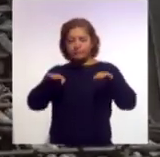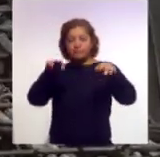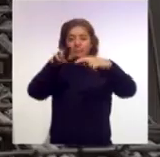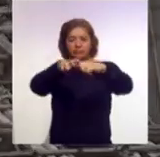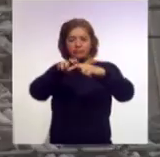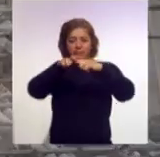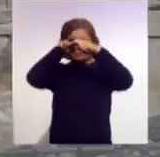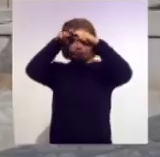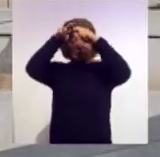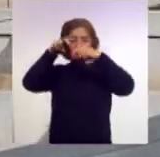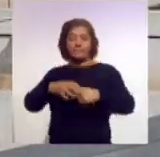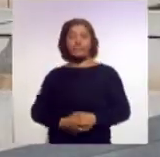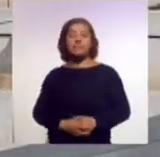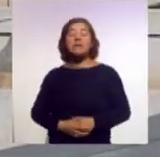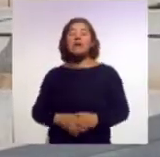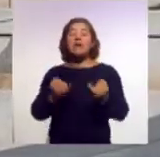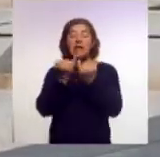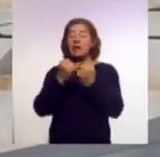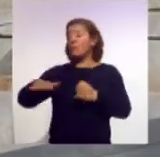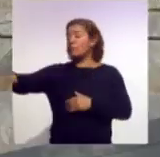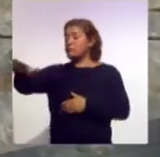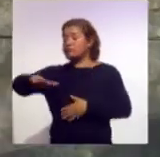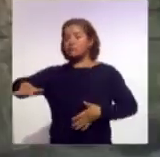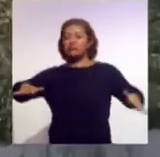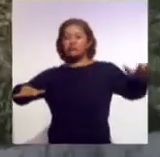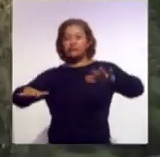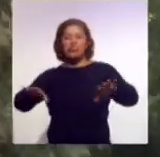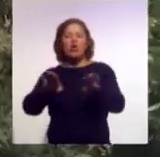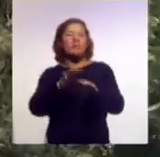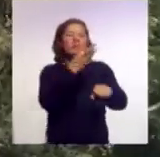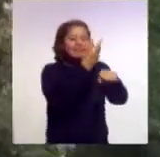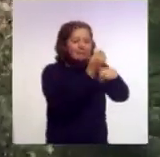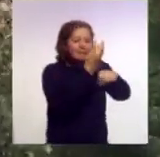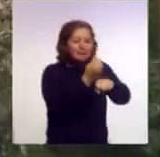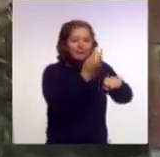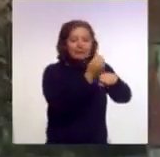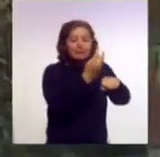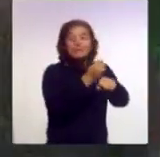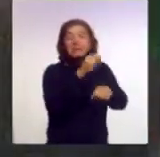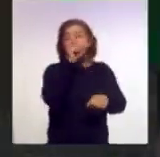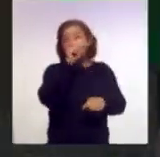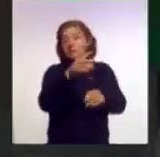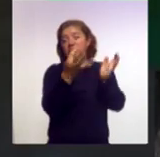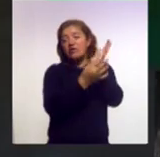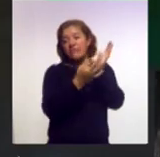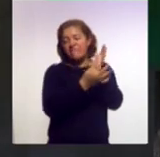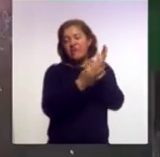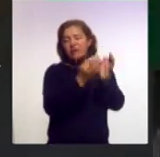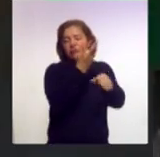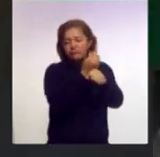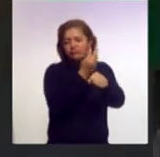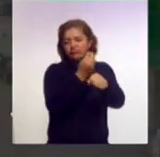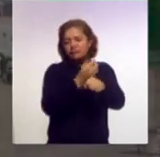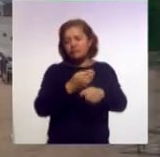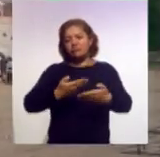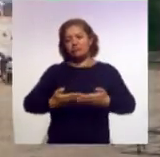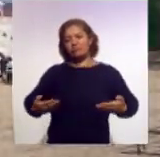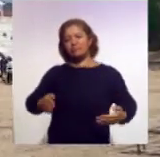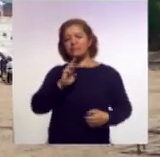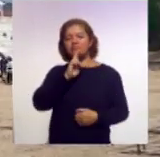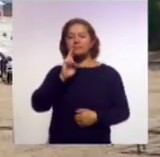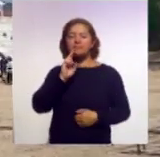labores de detalle en diferentes zonas del cuerpo principal, así como trabajos de herrería. Aán Morales, Ahora Noticias.